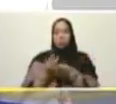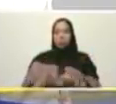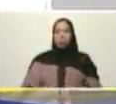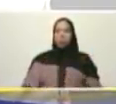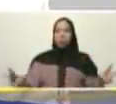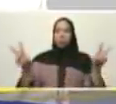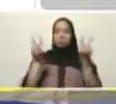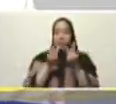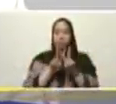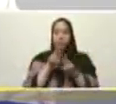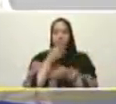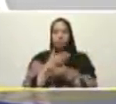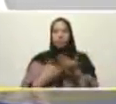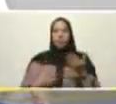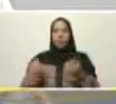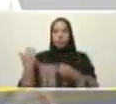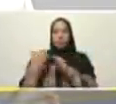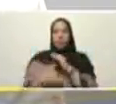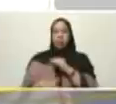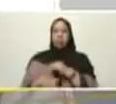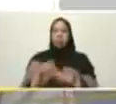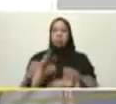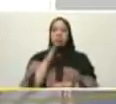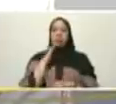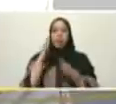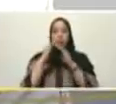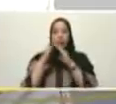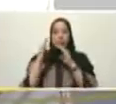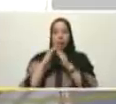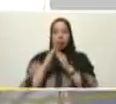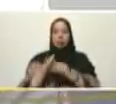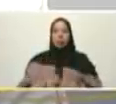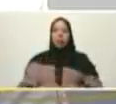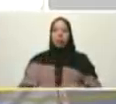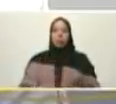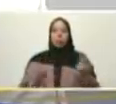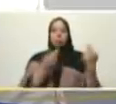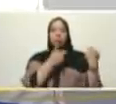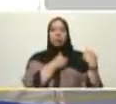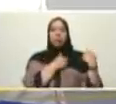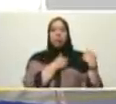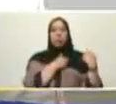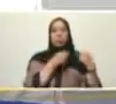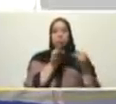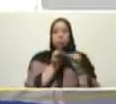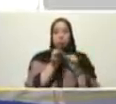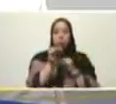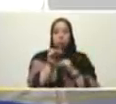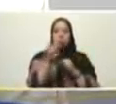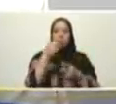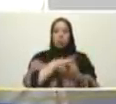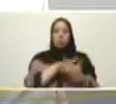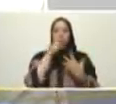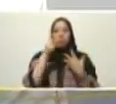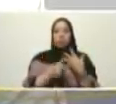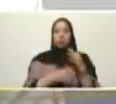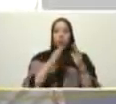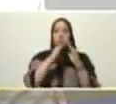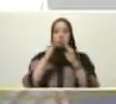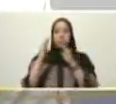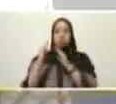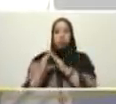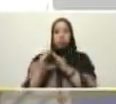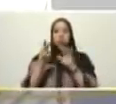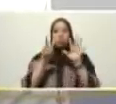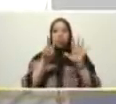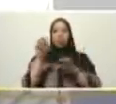certificados de inversión hipotecaria que van a estar representando metros cuadrados de proyectos de vivienda factible con más de